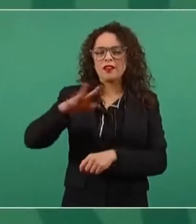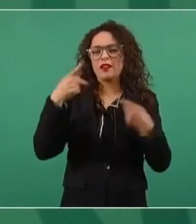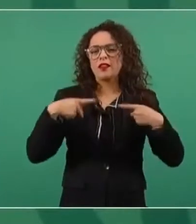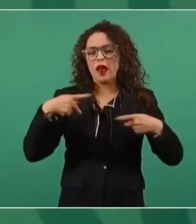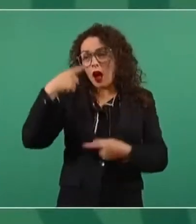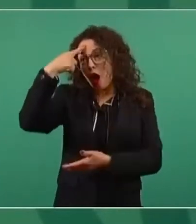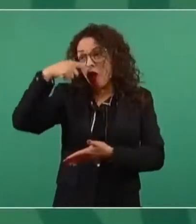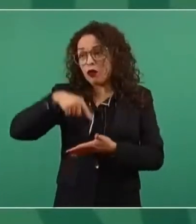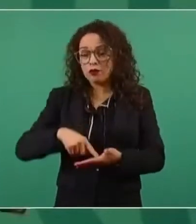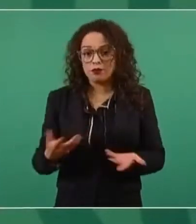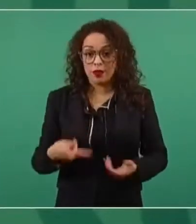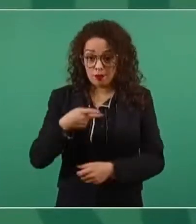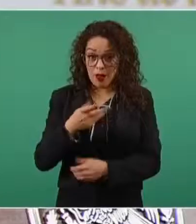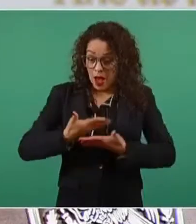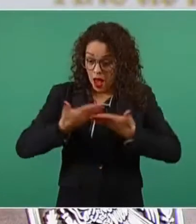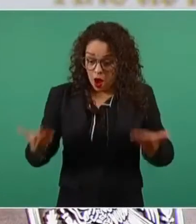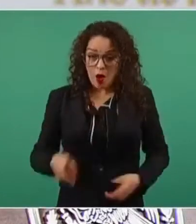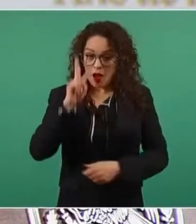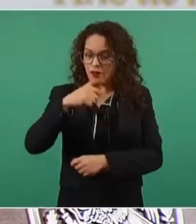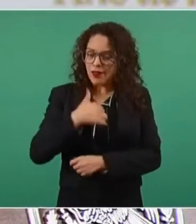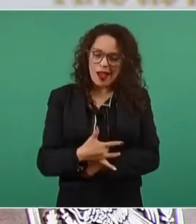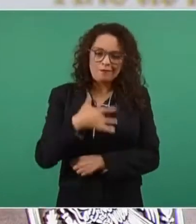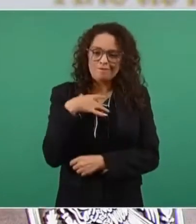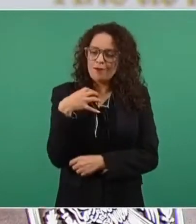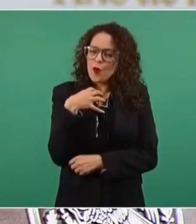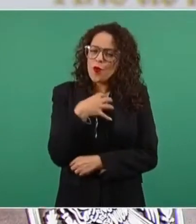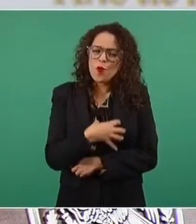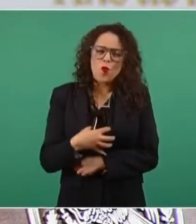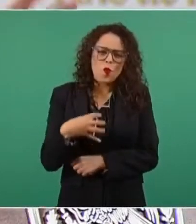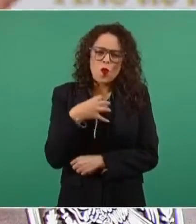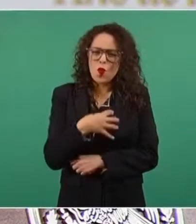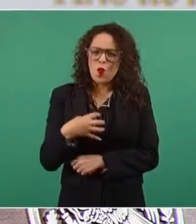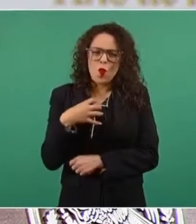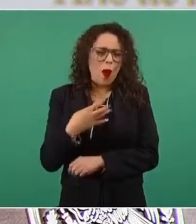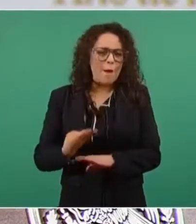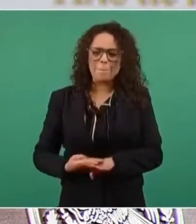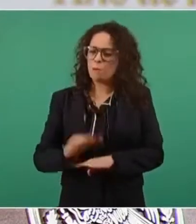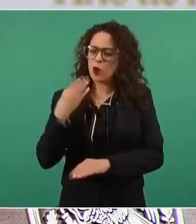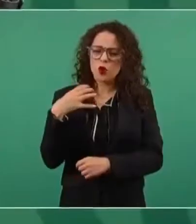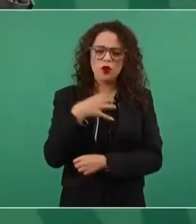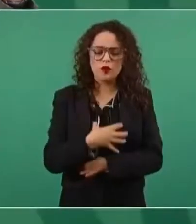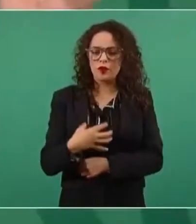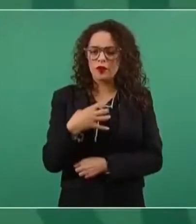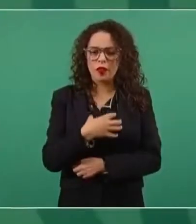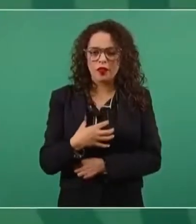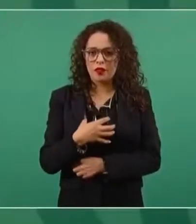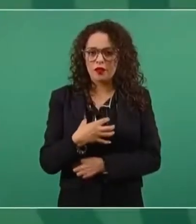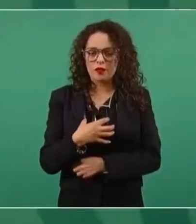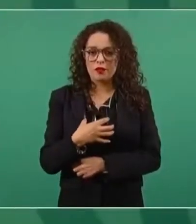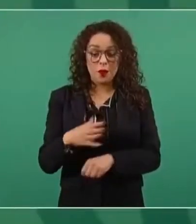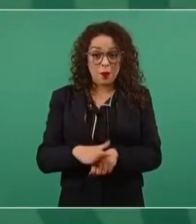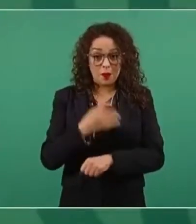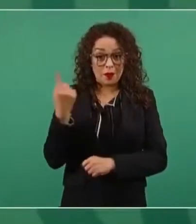muy contento ahora porque se acabó